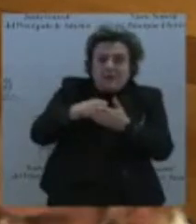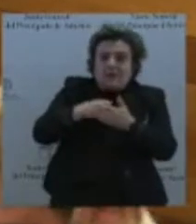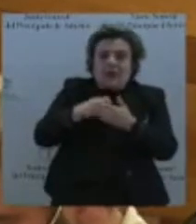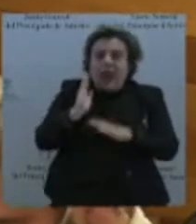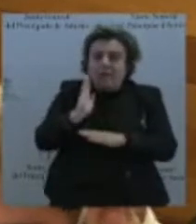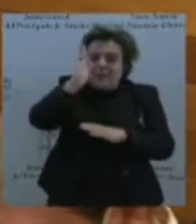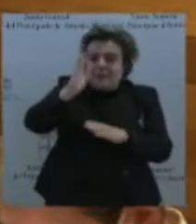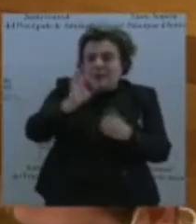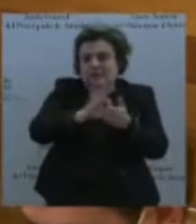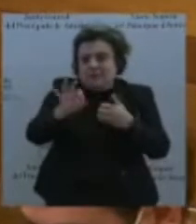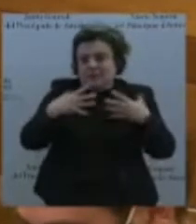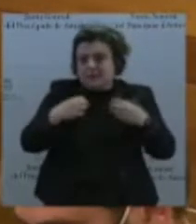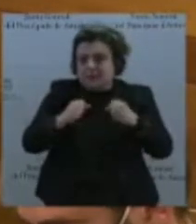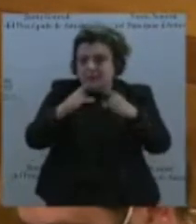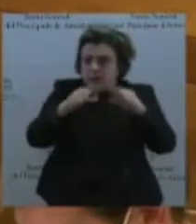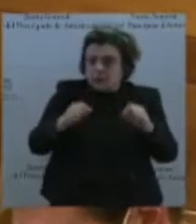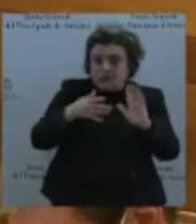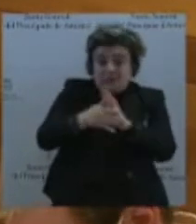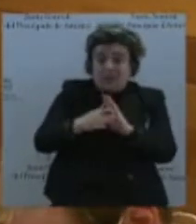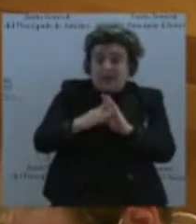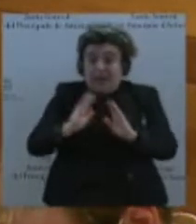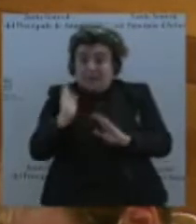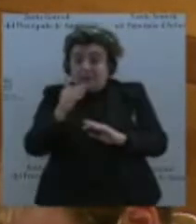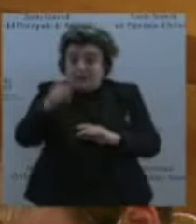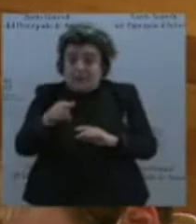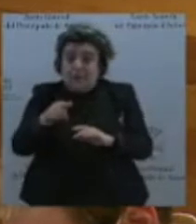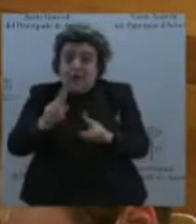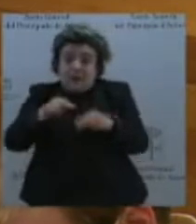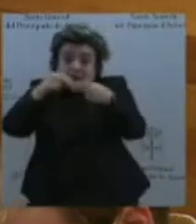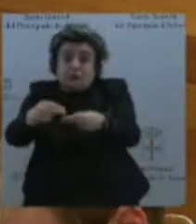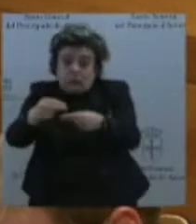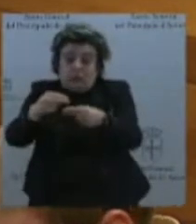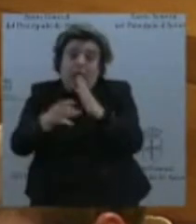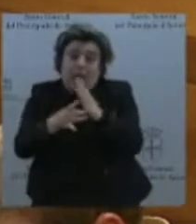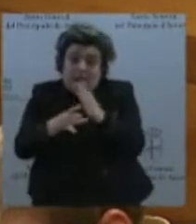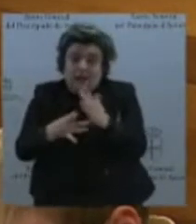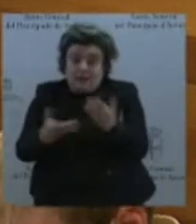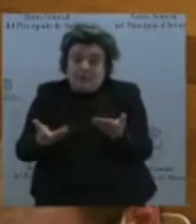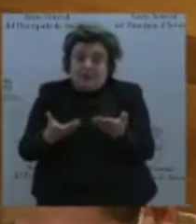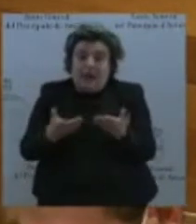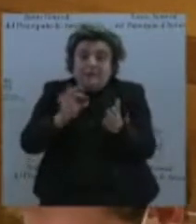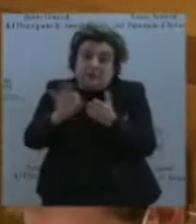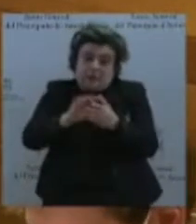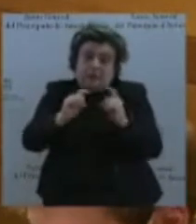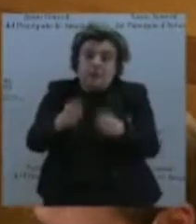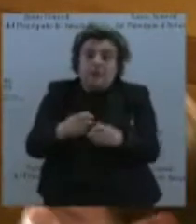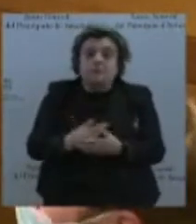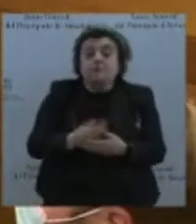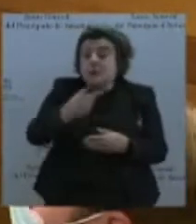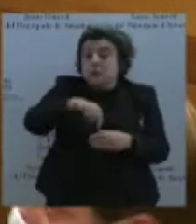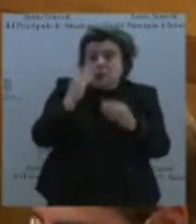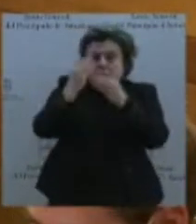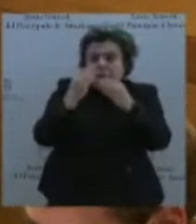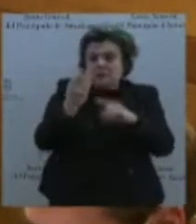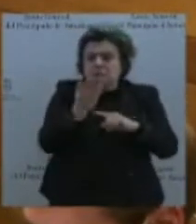asistencial que presta. Aunque creemos que la iniciativa merece una reflexión que excede su marco, y es que el modelo de atención